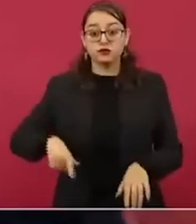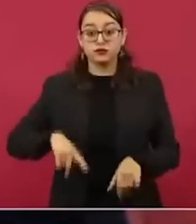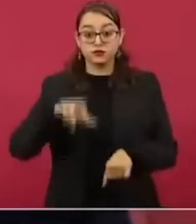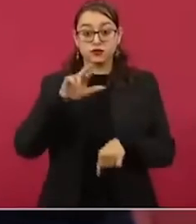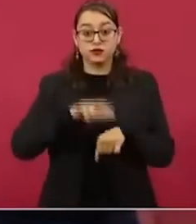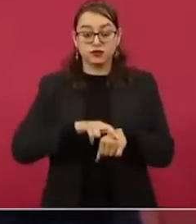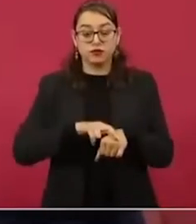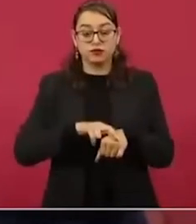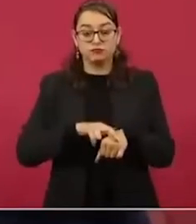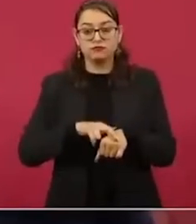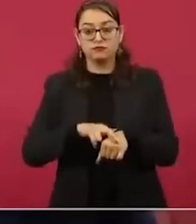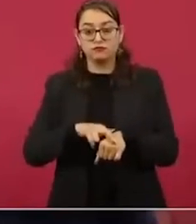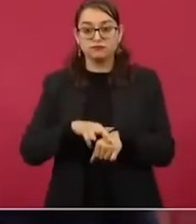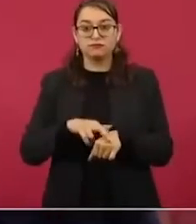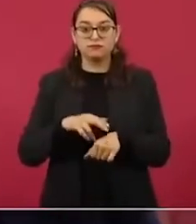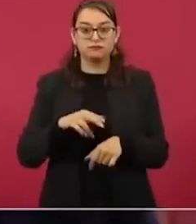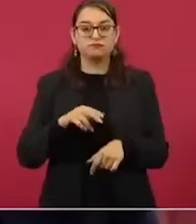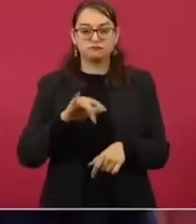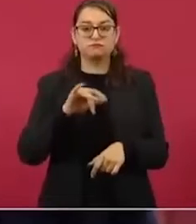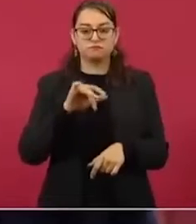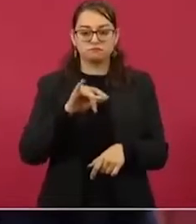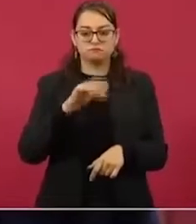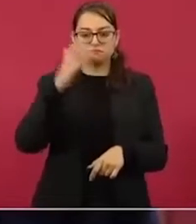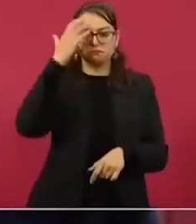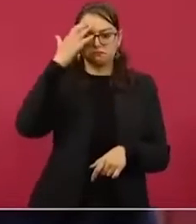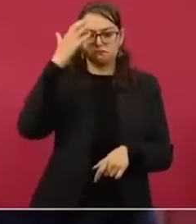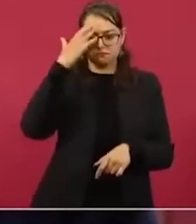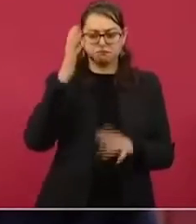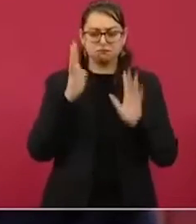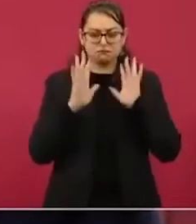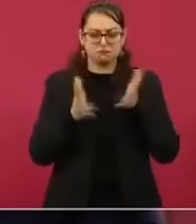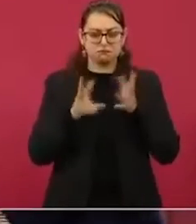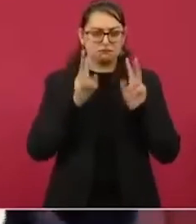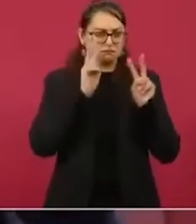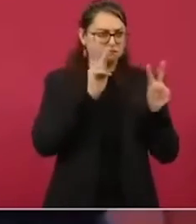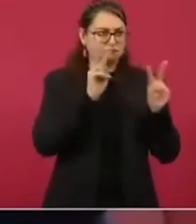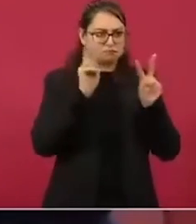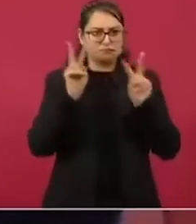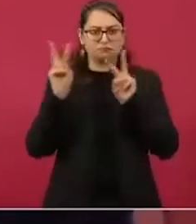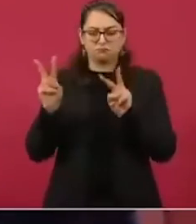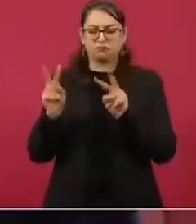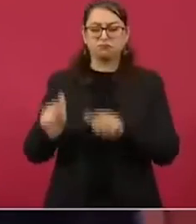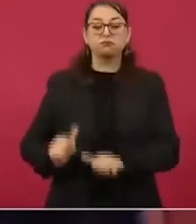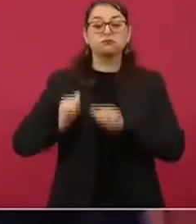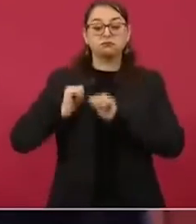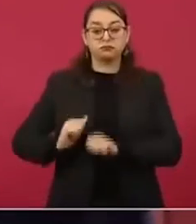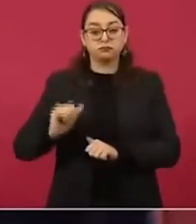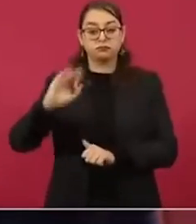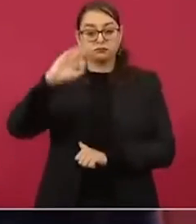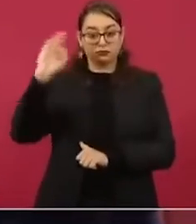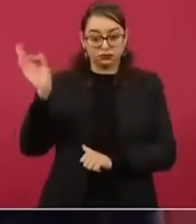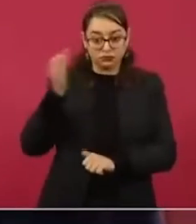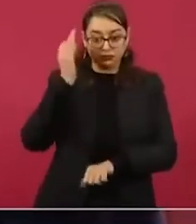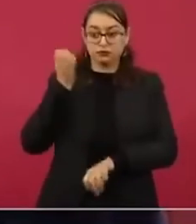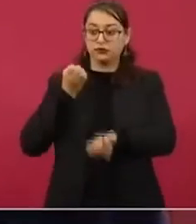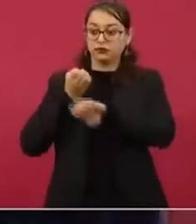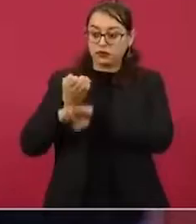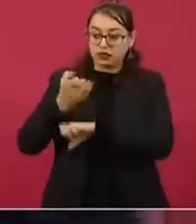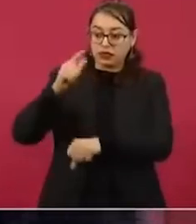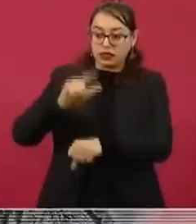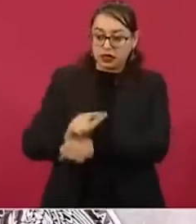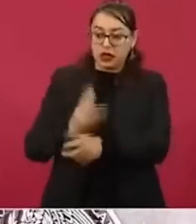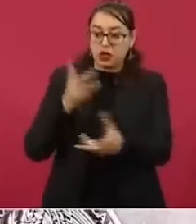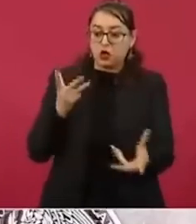conocimiento de ello y estamos ya a instancias federales coadyuvando con instancias locales en